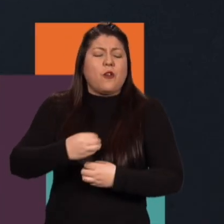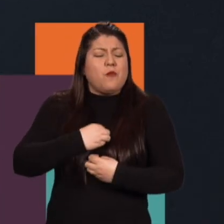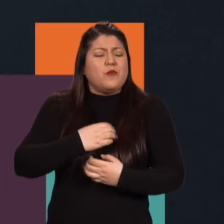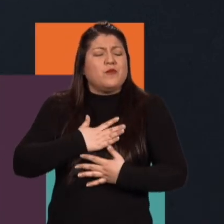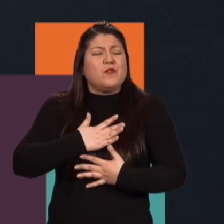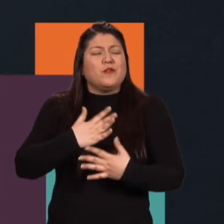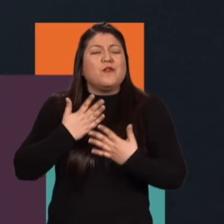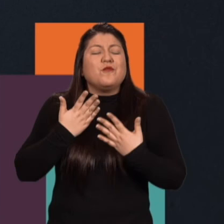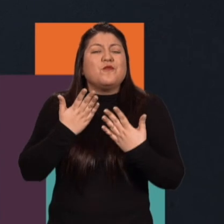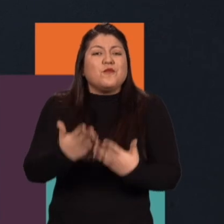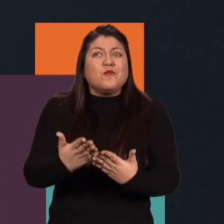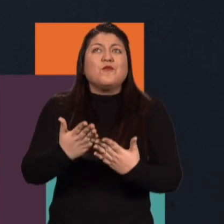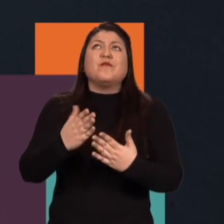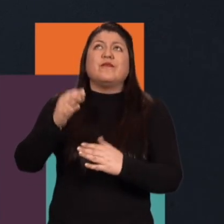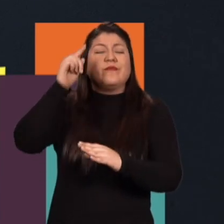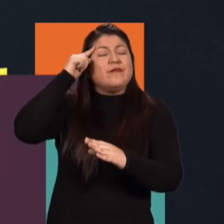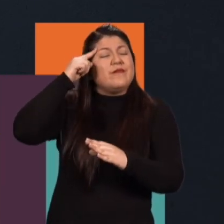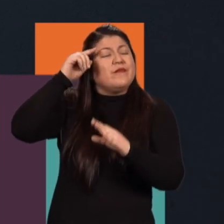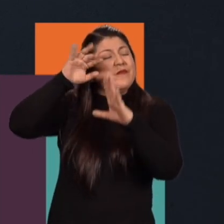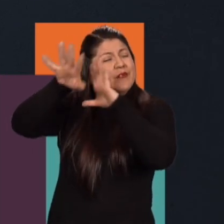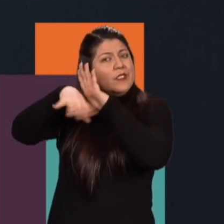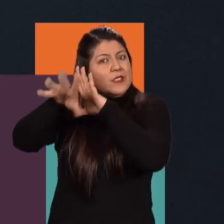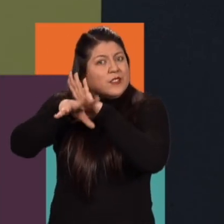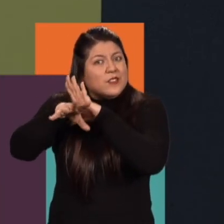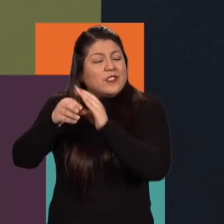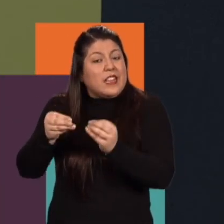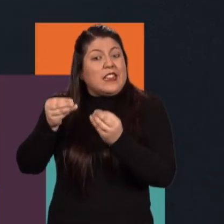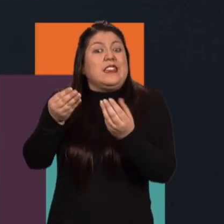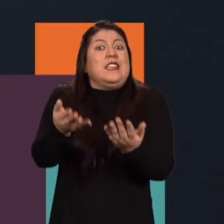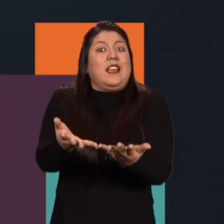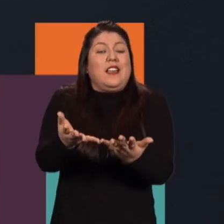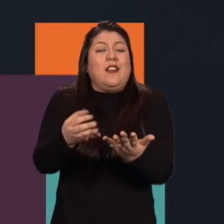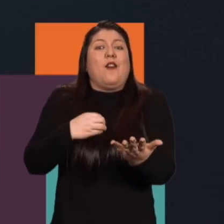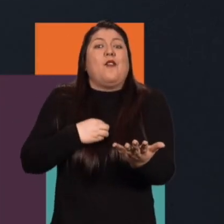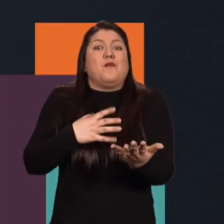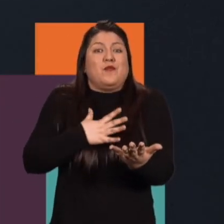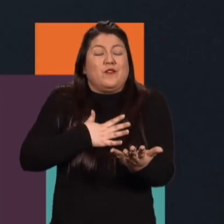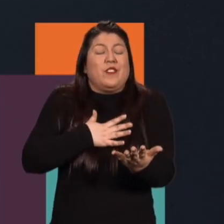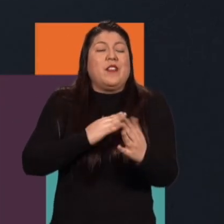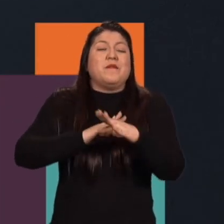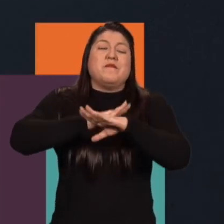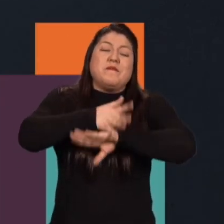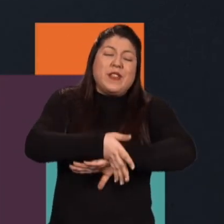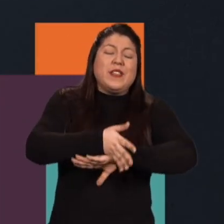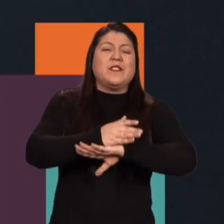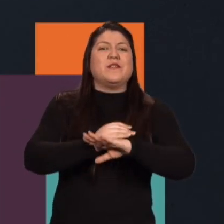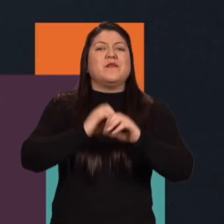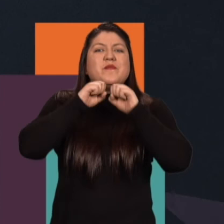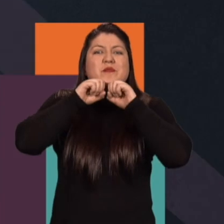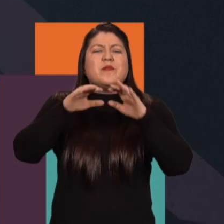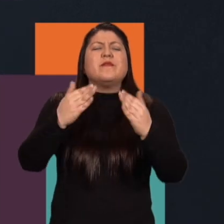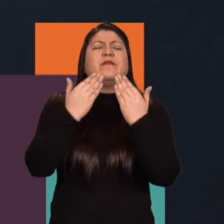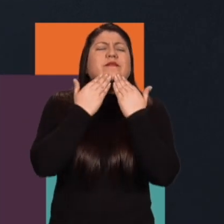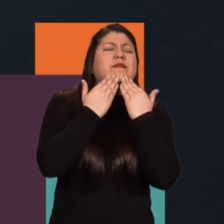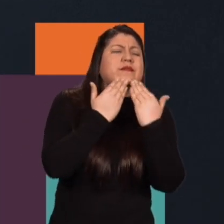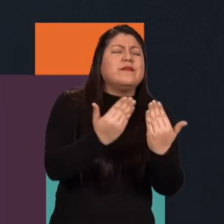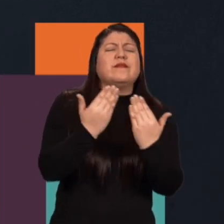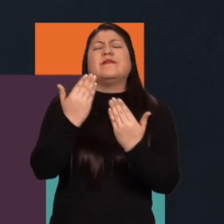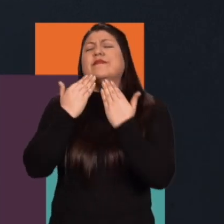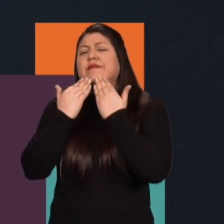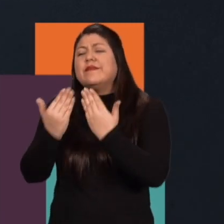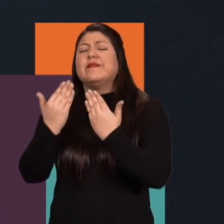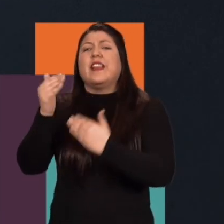permitirnos conversar sobre todas las posibilidades que tiene la ficción y sobre todo como pues ha abierto también